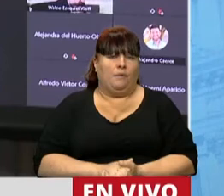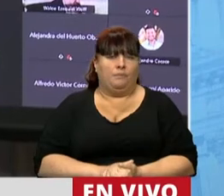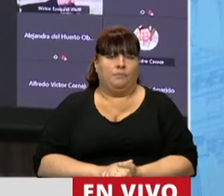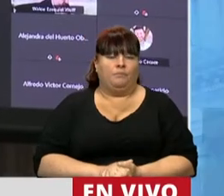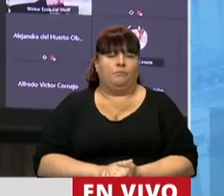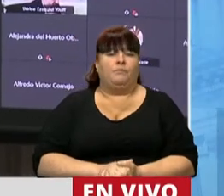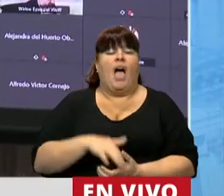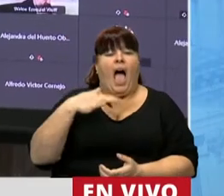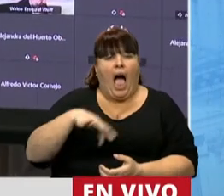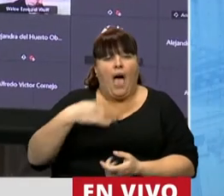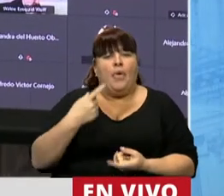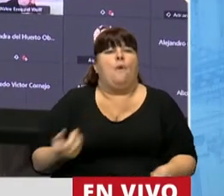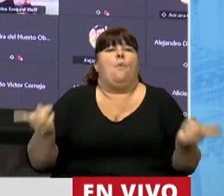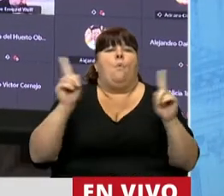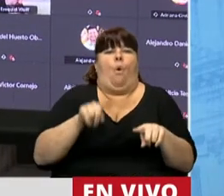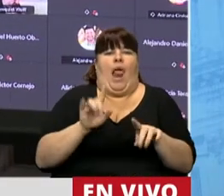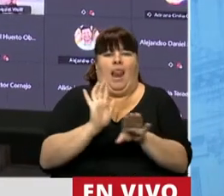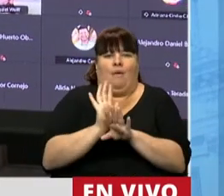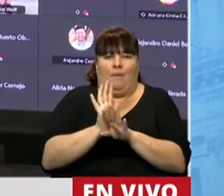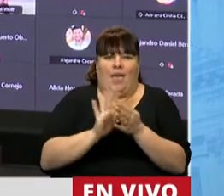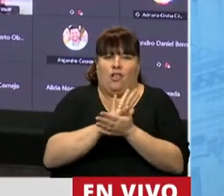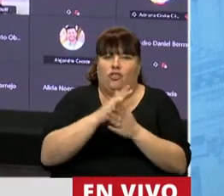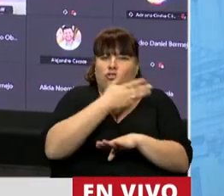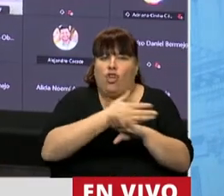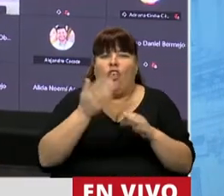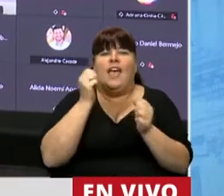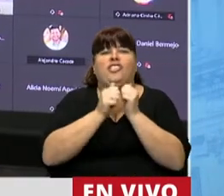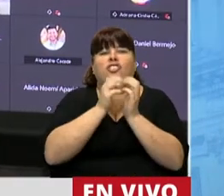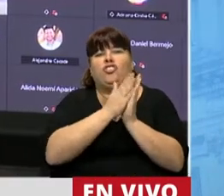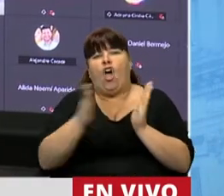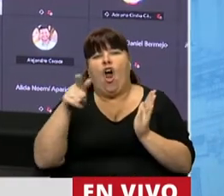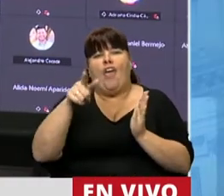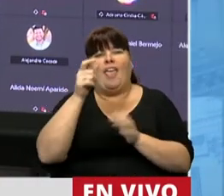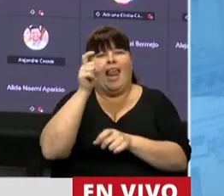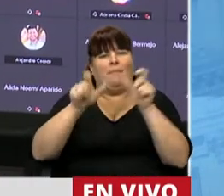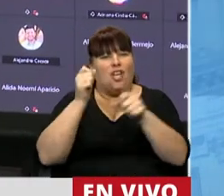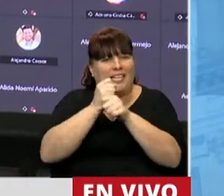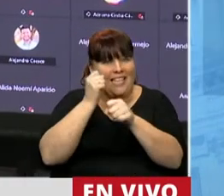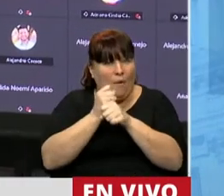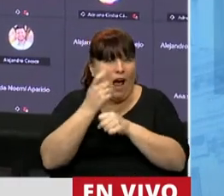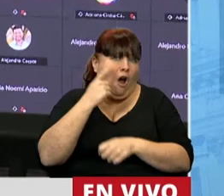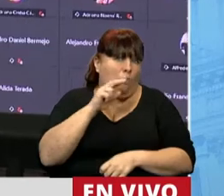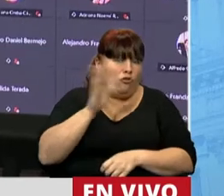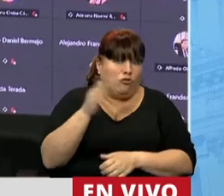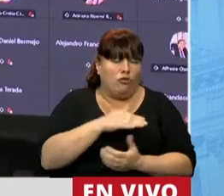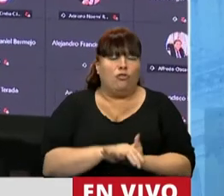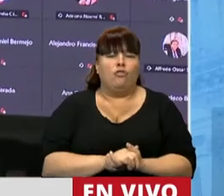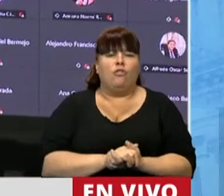que ahora hay que restituir. En los legajos de esos trabajadores y trabajadoras